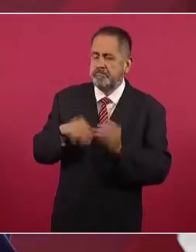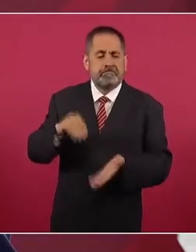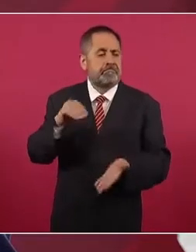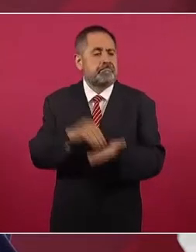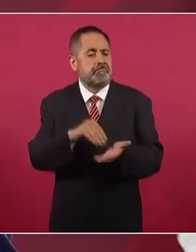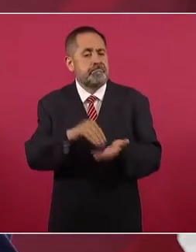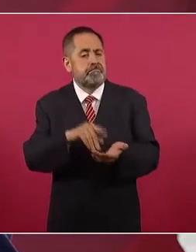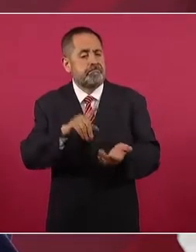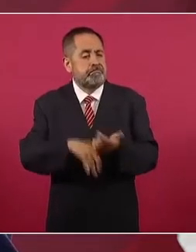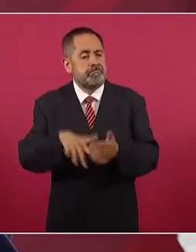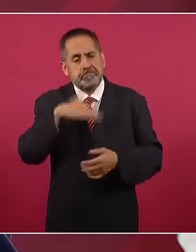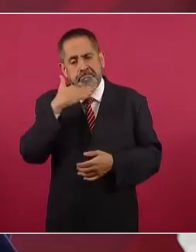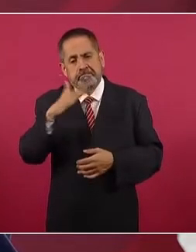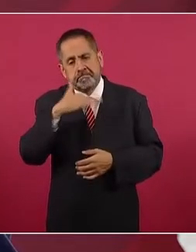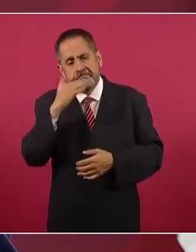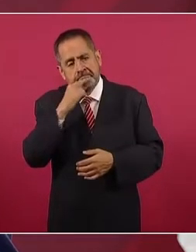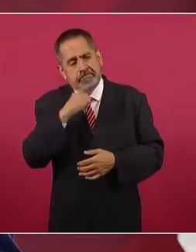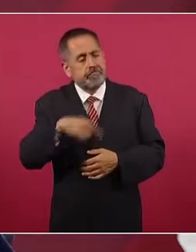la corrupción,